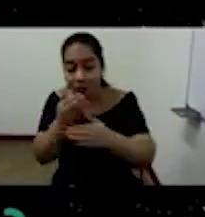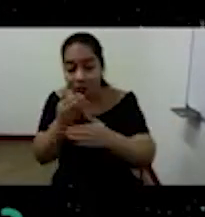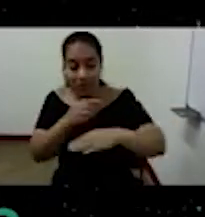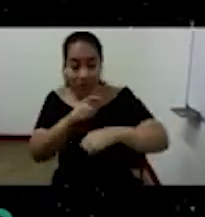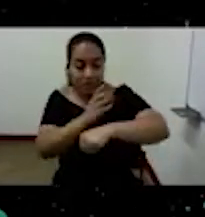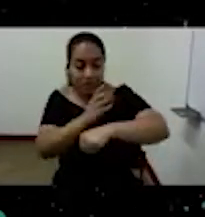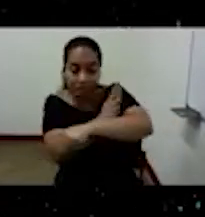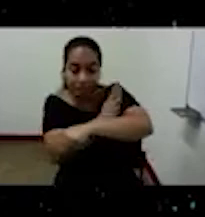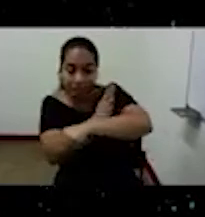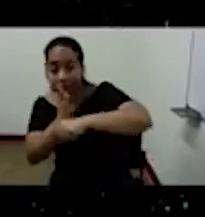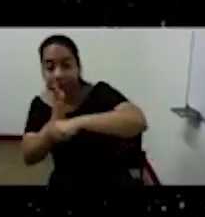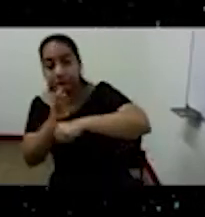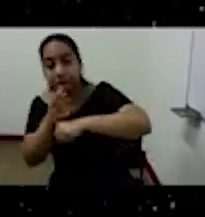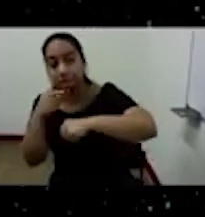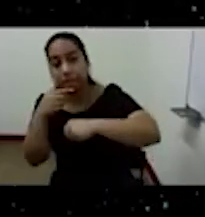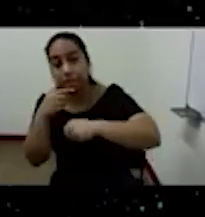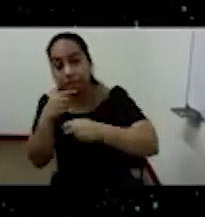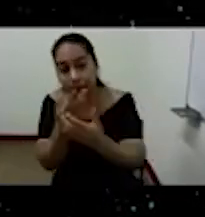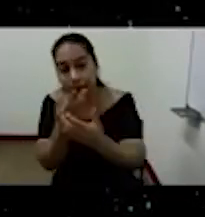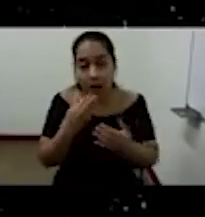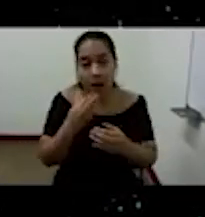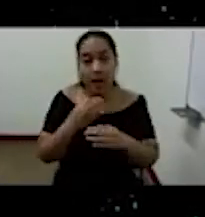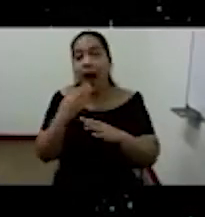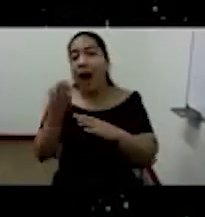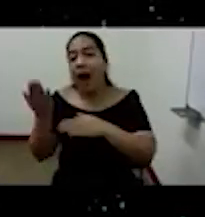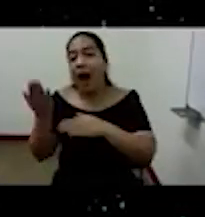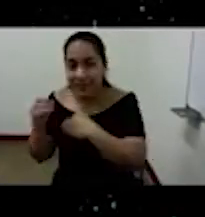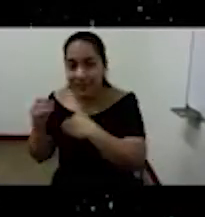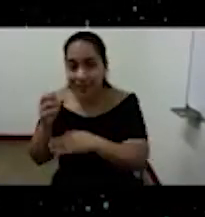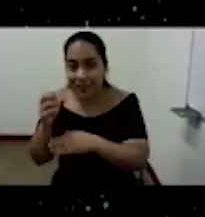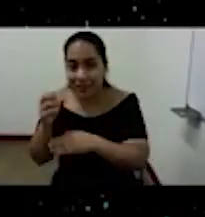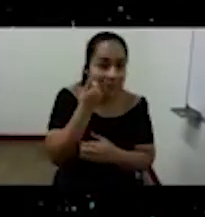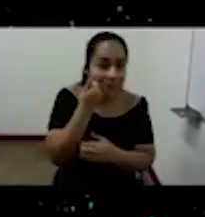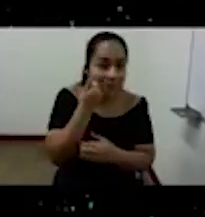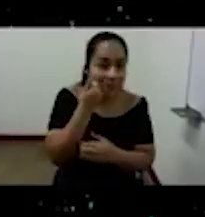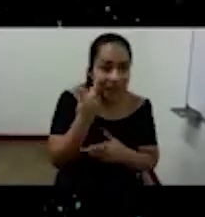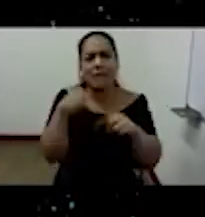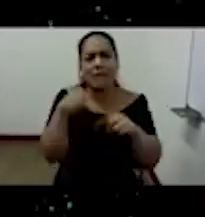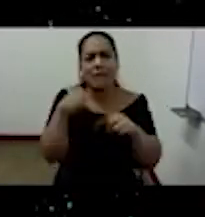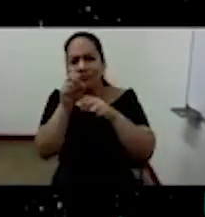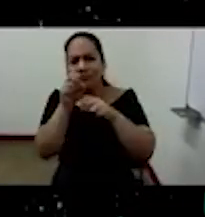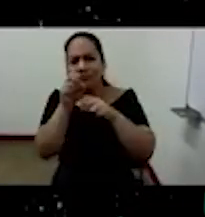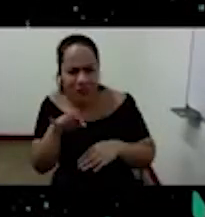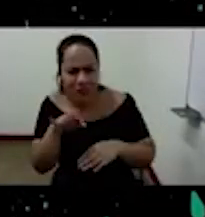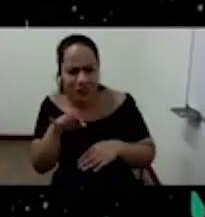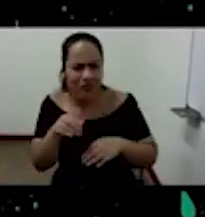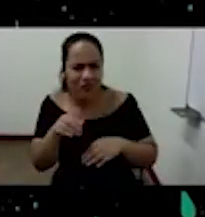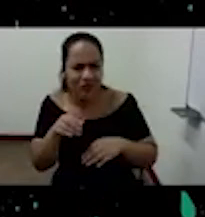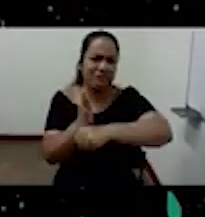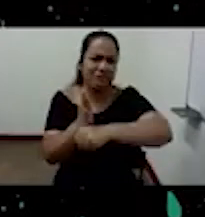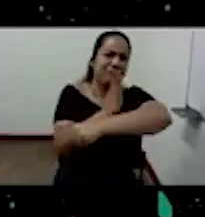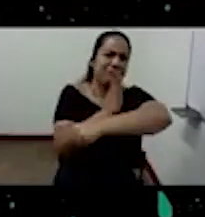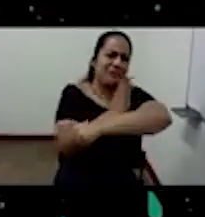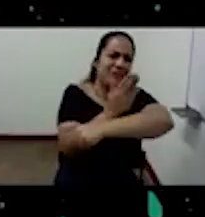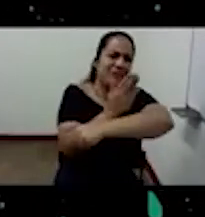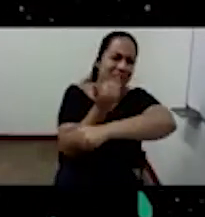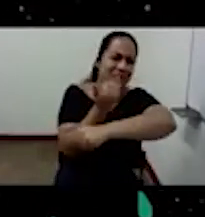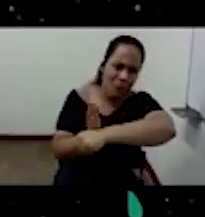la peste había los contagios había la fuerza